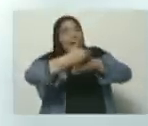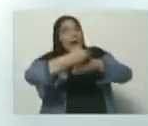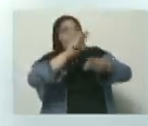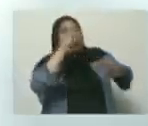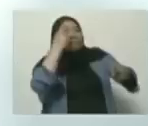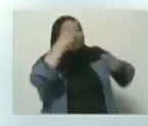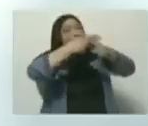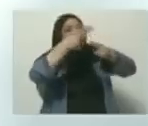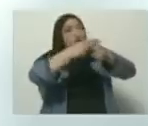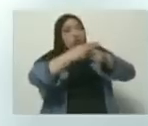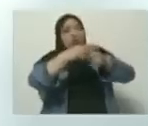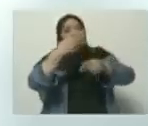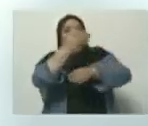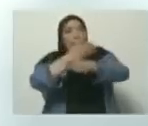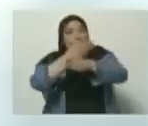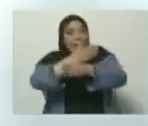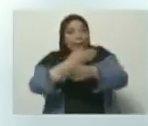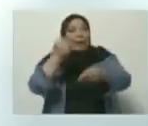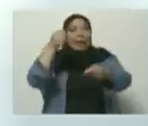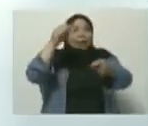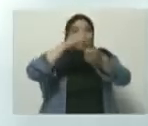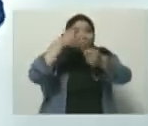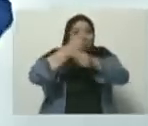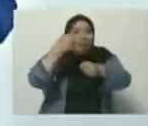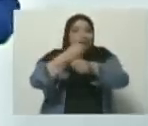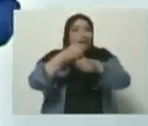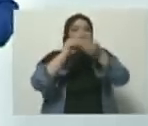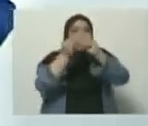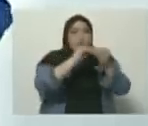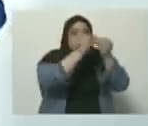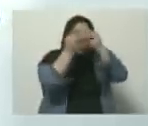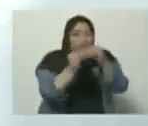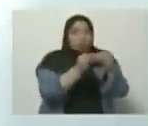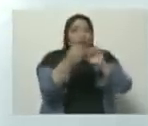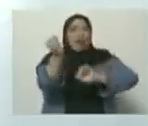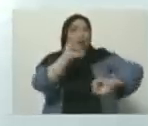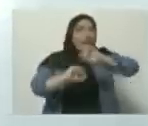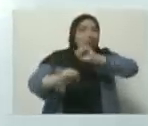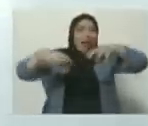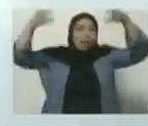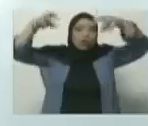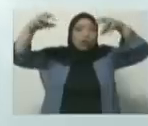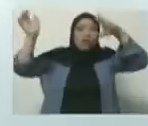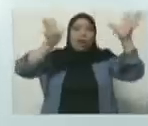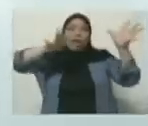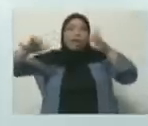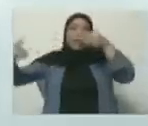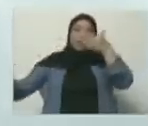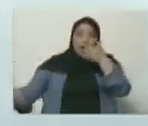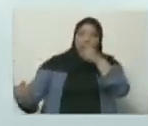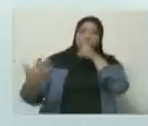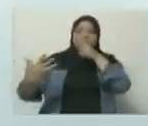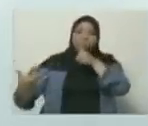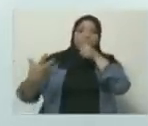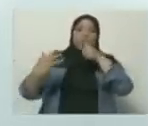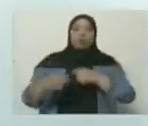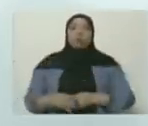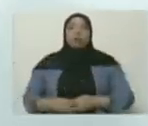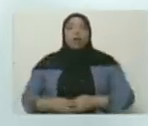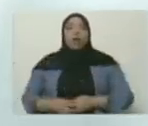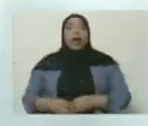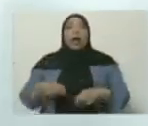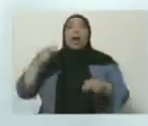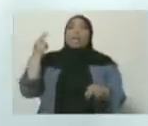de lo posible permanecer en sus hogares, en la medida de lo posible. Bueno, estamos hablando de prohibición de SARPES